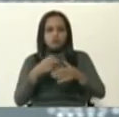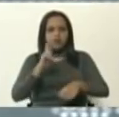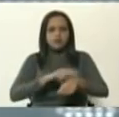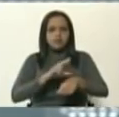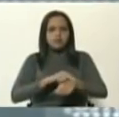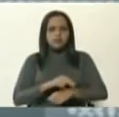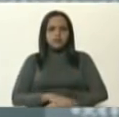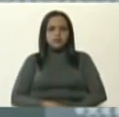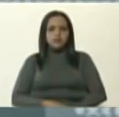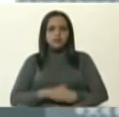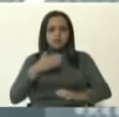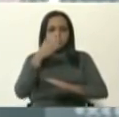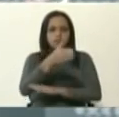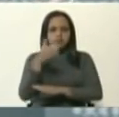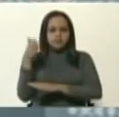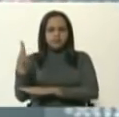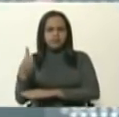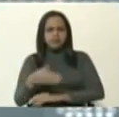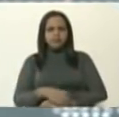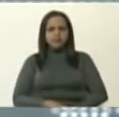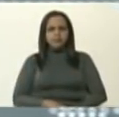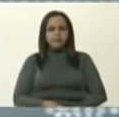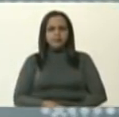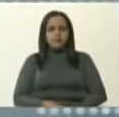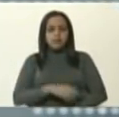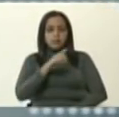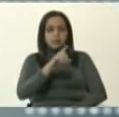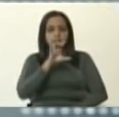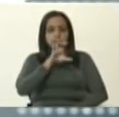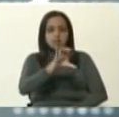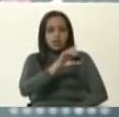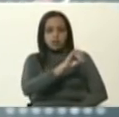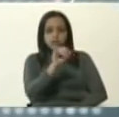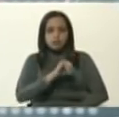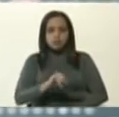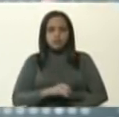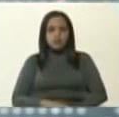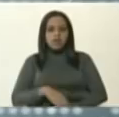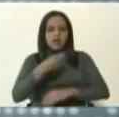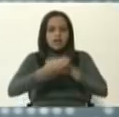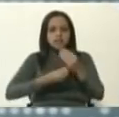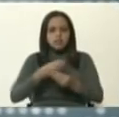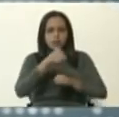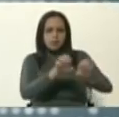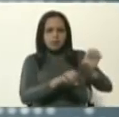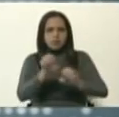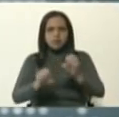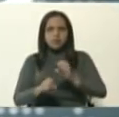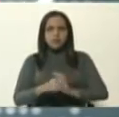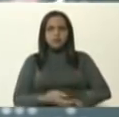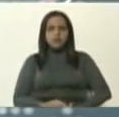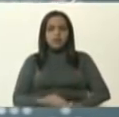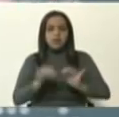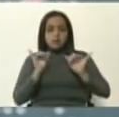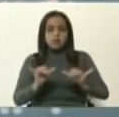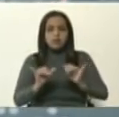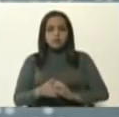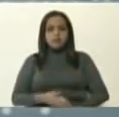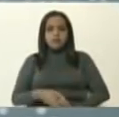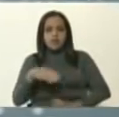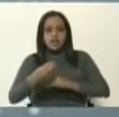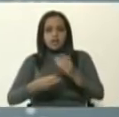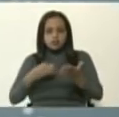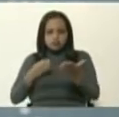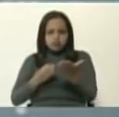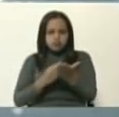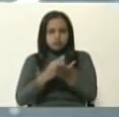han sido enviados para este estado. Bueno, hemos estado revisando la situación. Igualmente, hemos hecho seguimientos